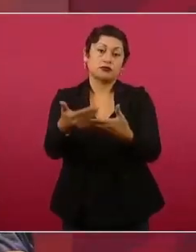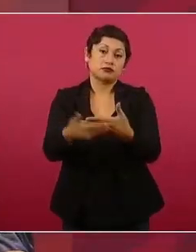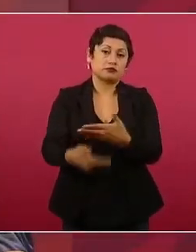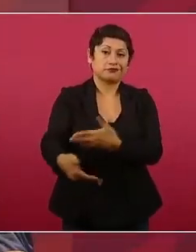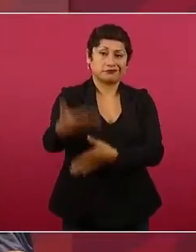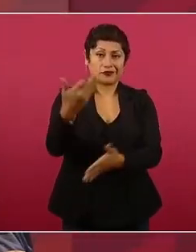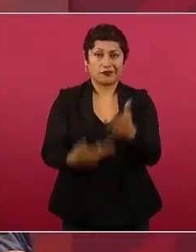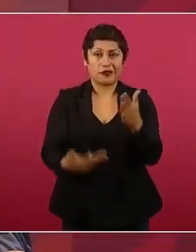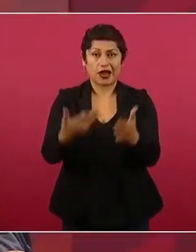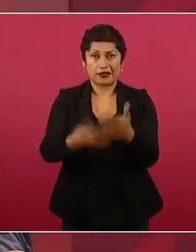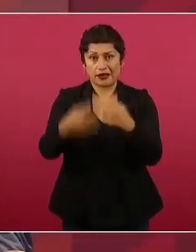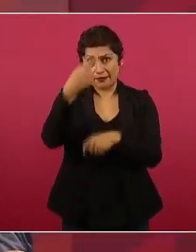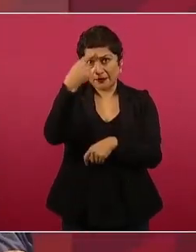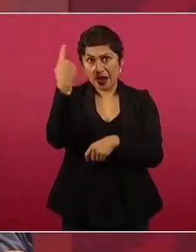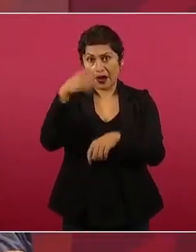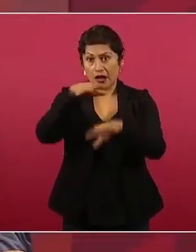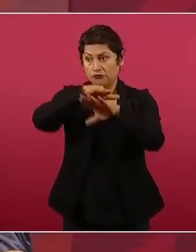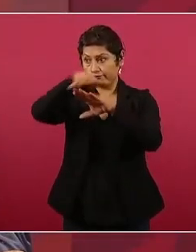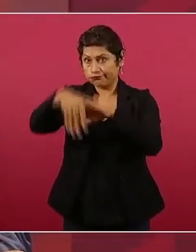llenado de las presas.